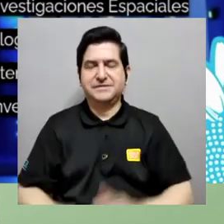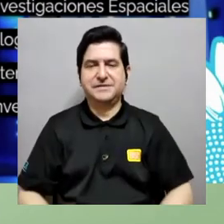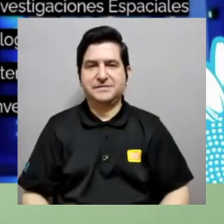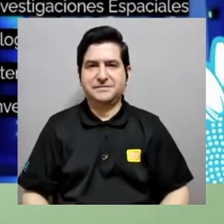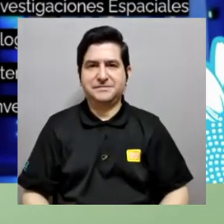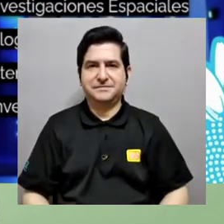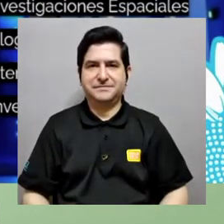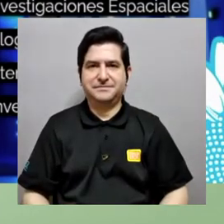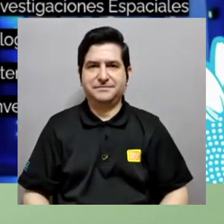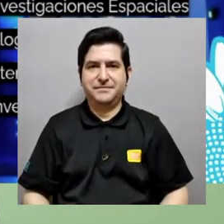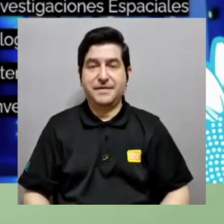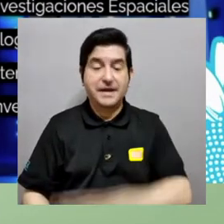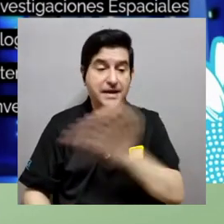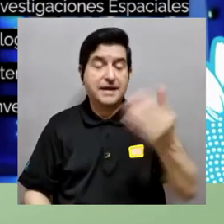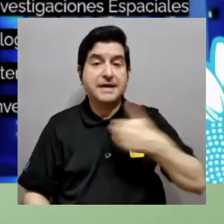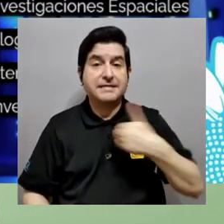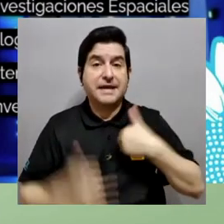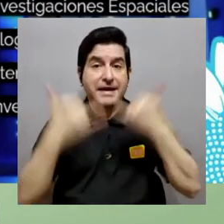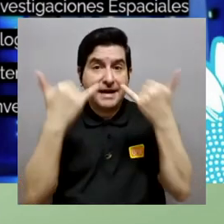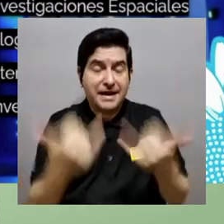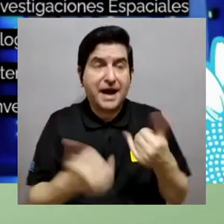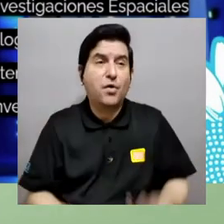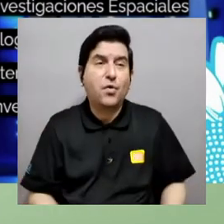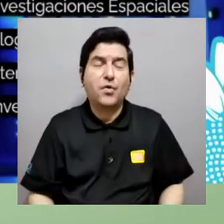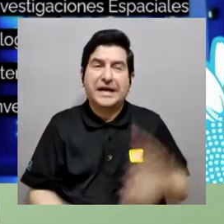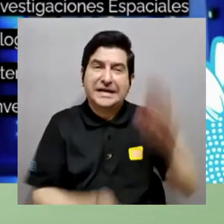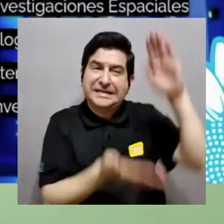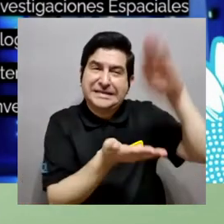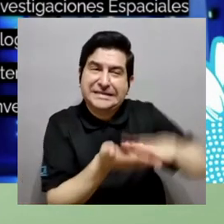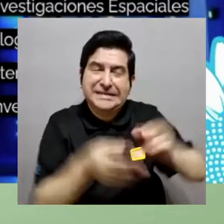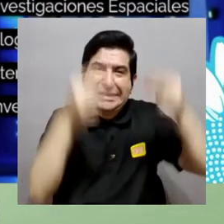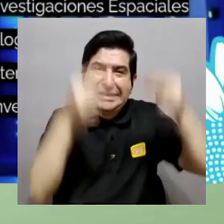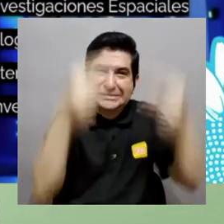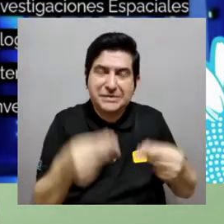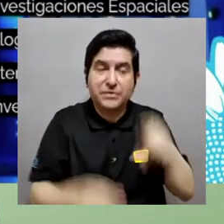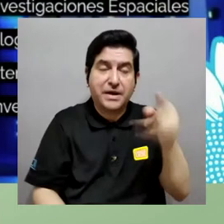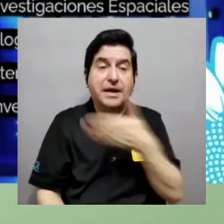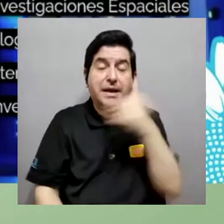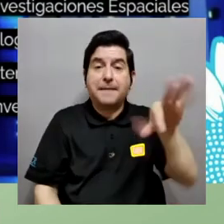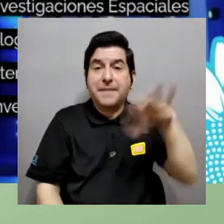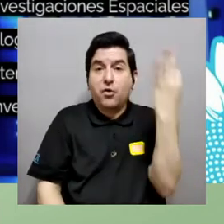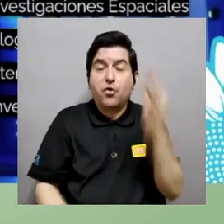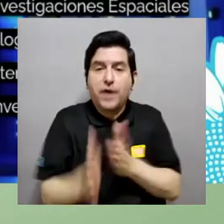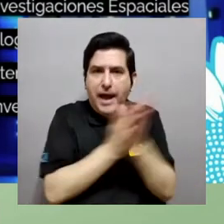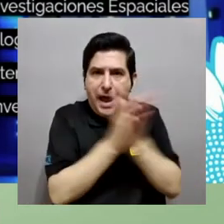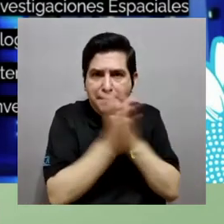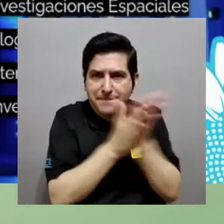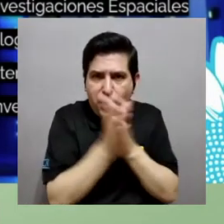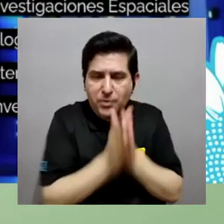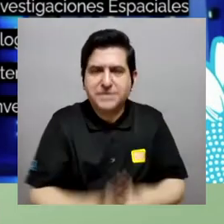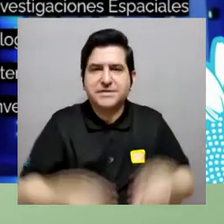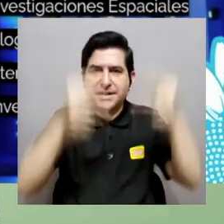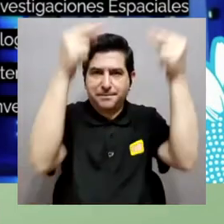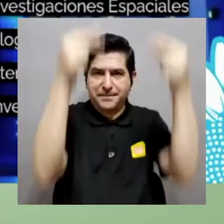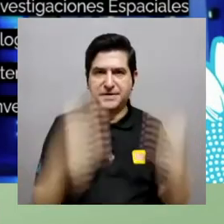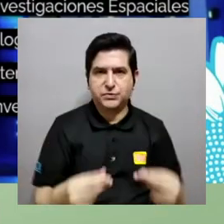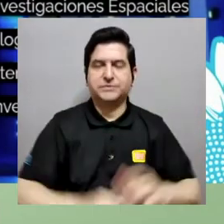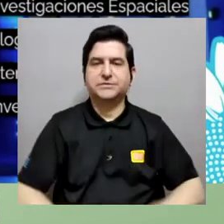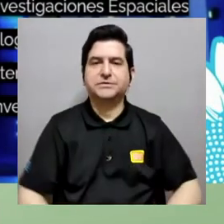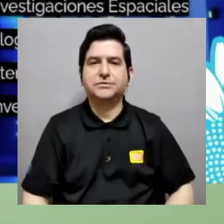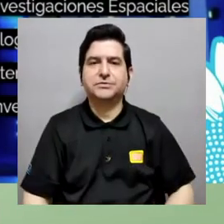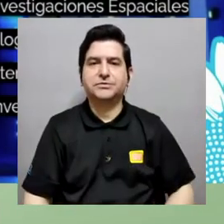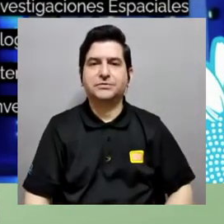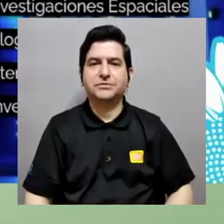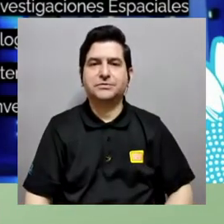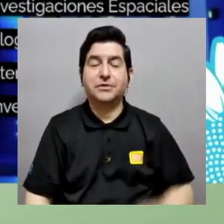podrá facilitar la vida a muchos investigadores y que bueno con las cortas que tenemos ahora de presupuestos y esta es una de las